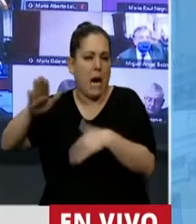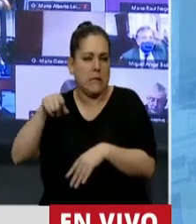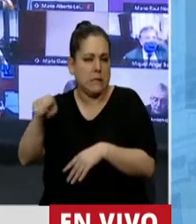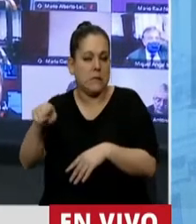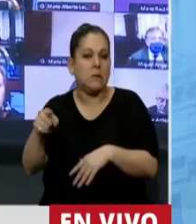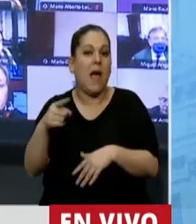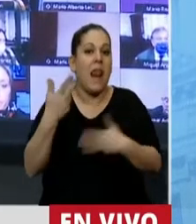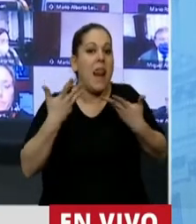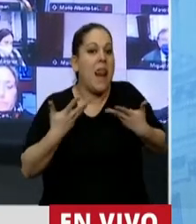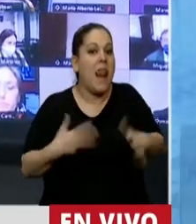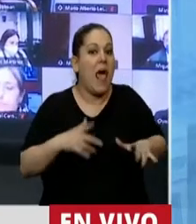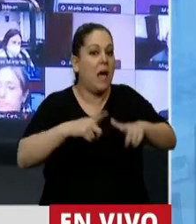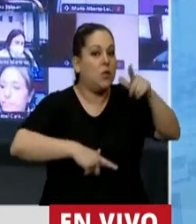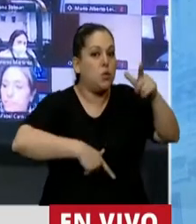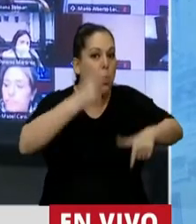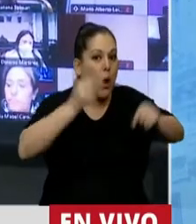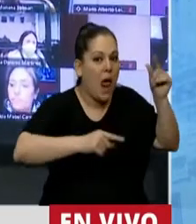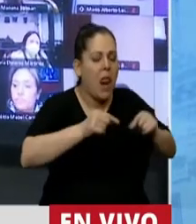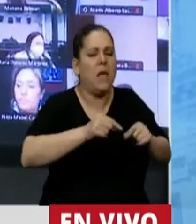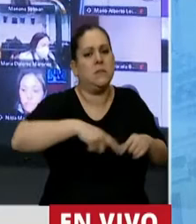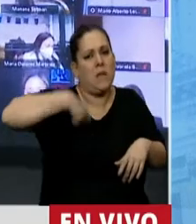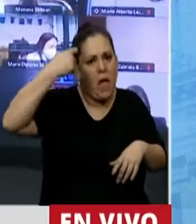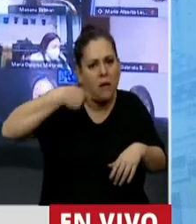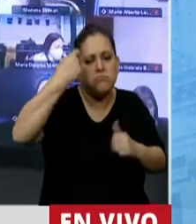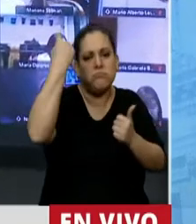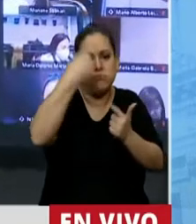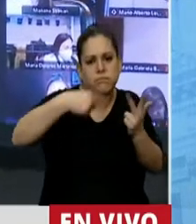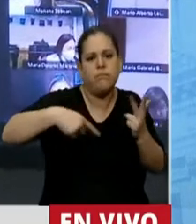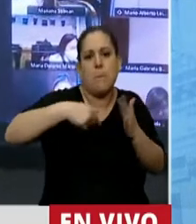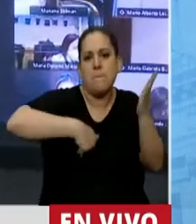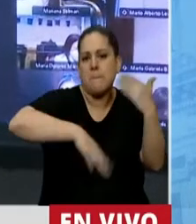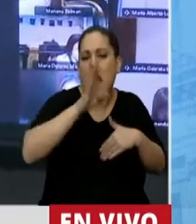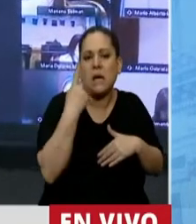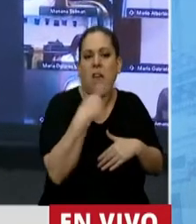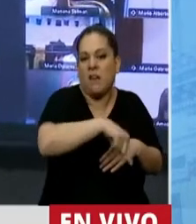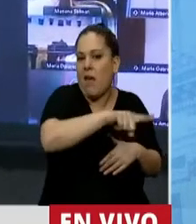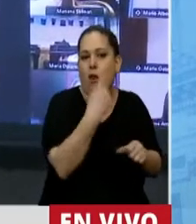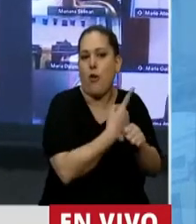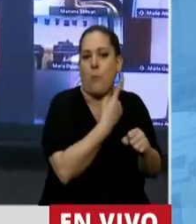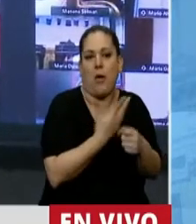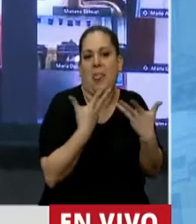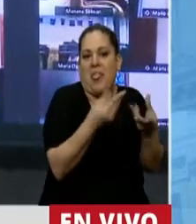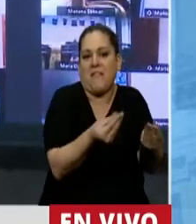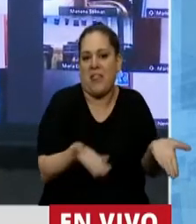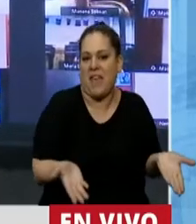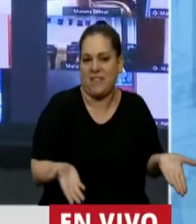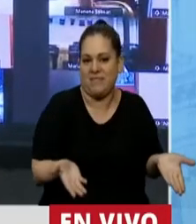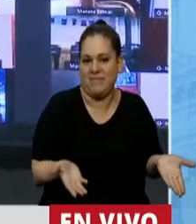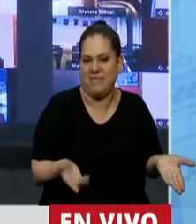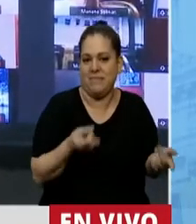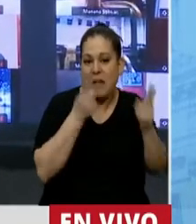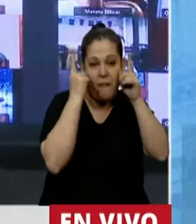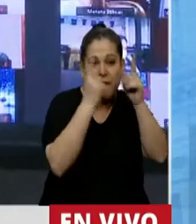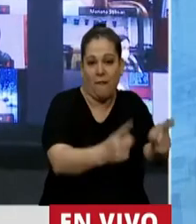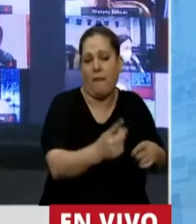naturaleza y de ambiente y de ecología, es más explotado aquellos recursos donde no pueden defenderlos aquellos que viven en ese lugar desde